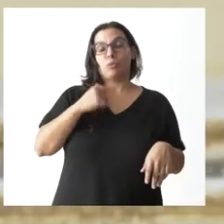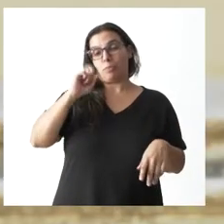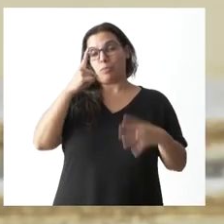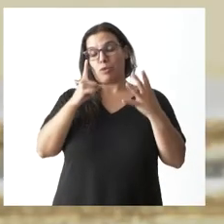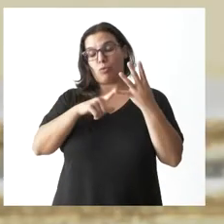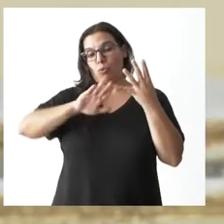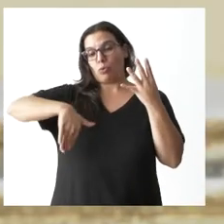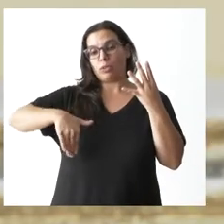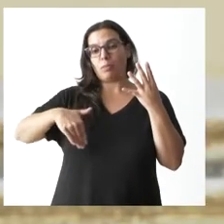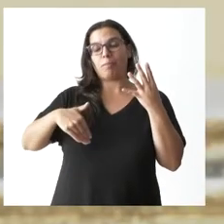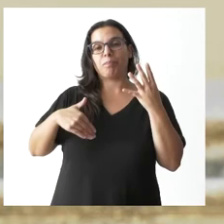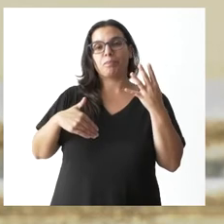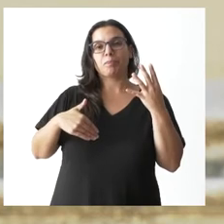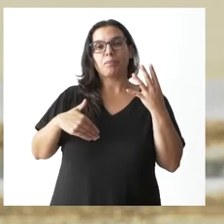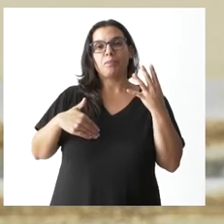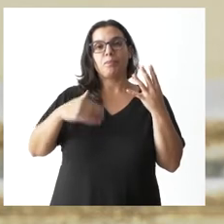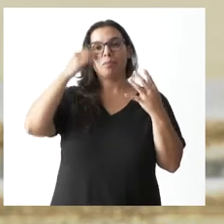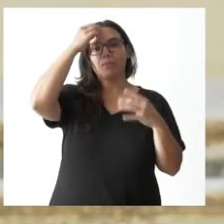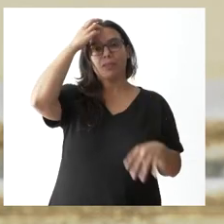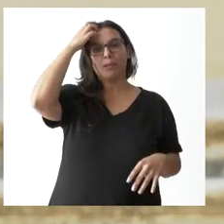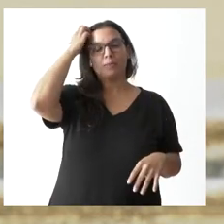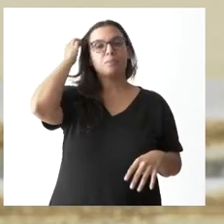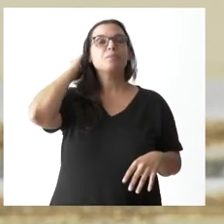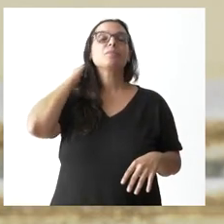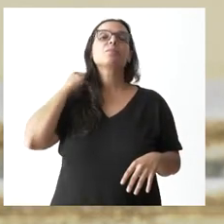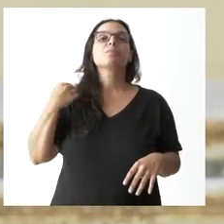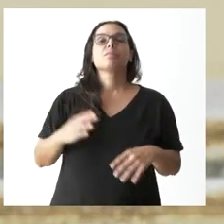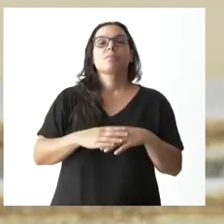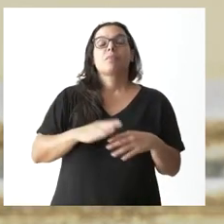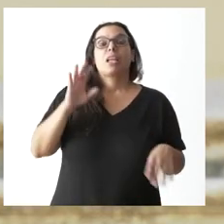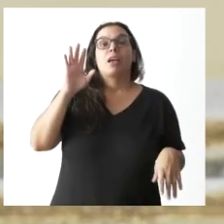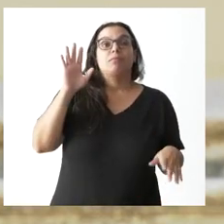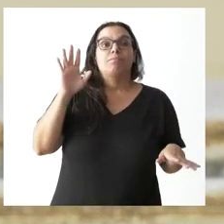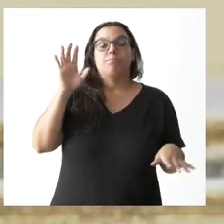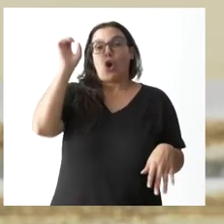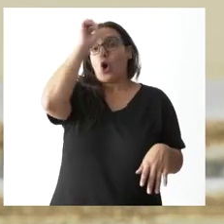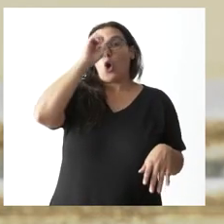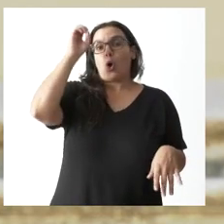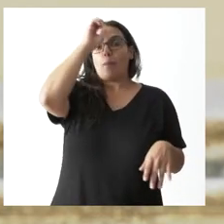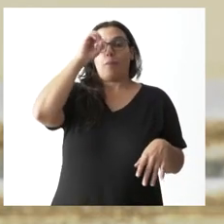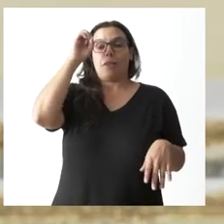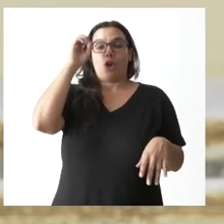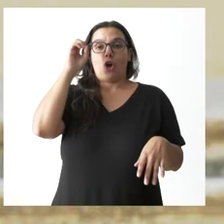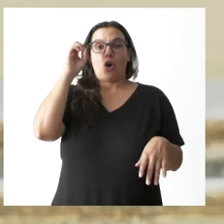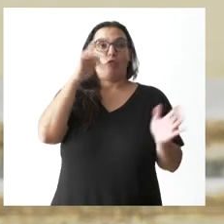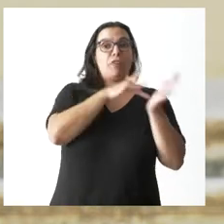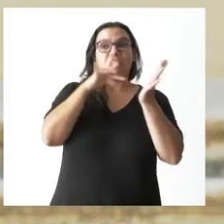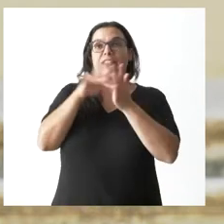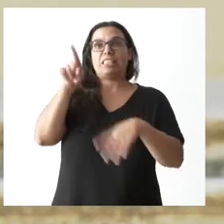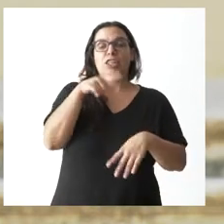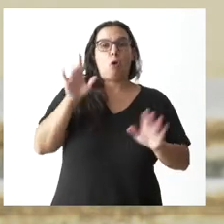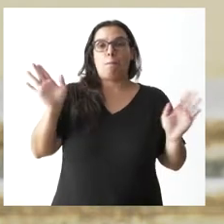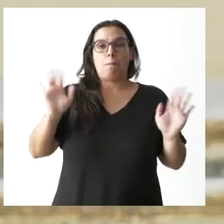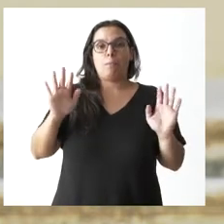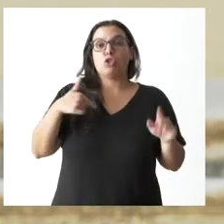la última pregunta que me ha realizado yo es que no entro en el en el si una fecha u otra yo lo que digo es que